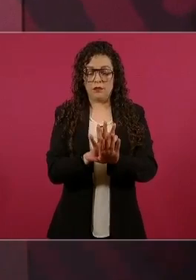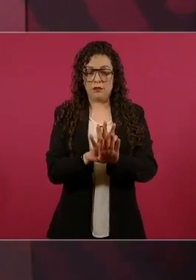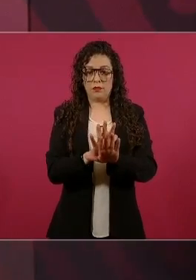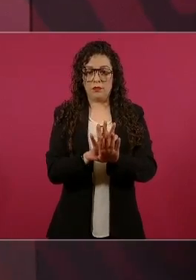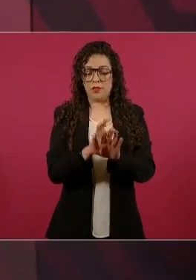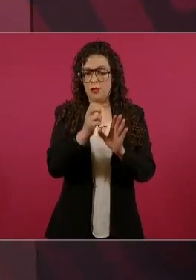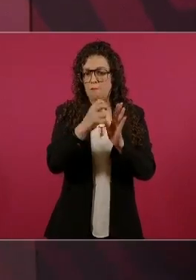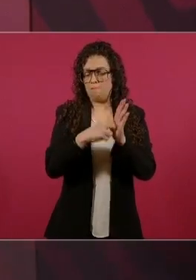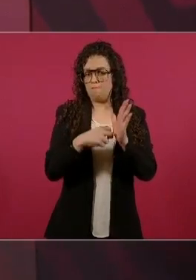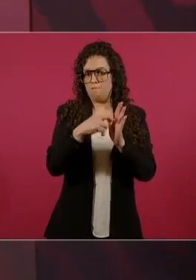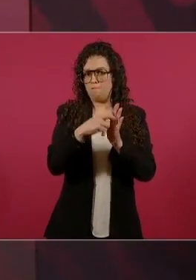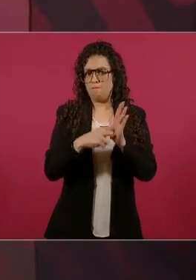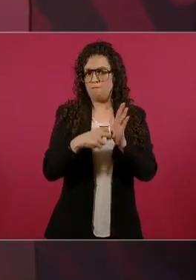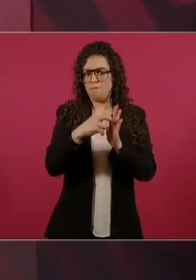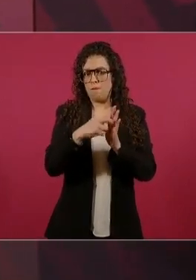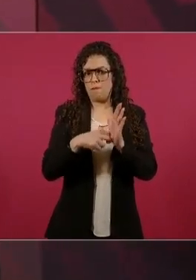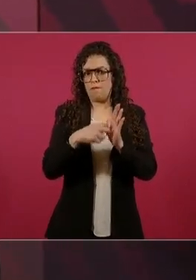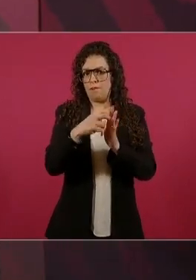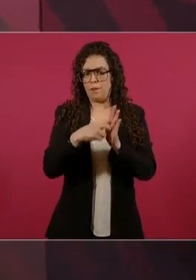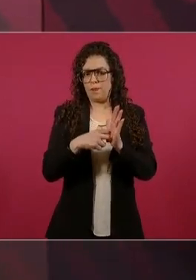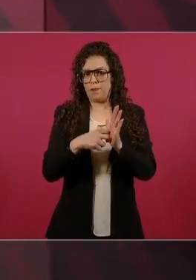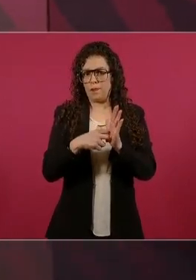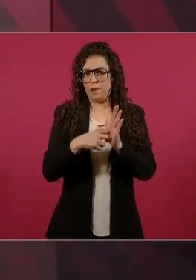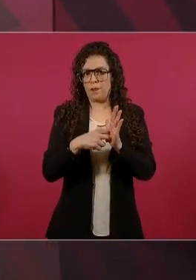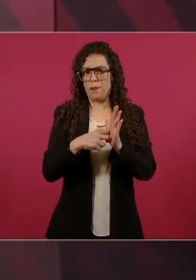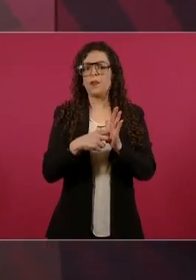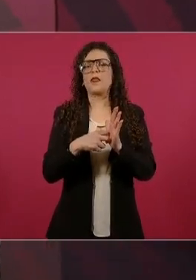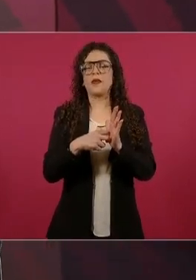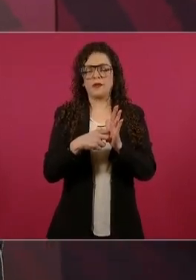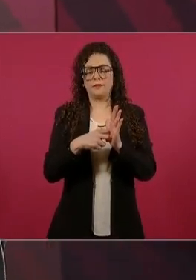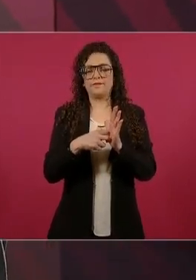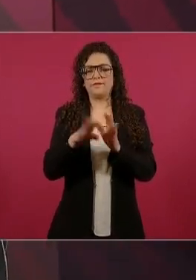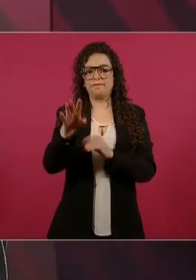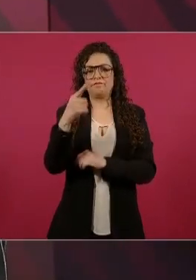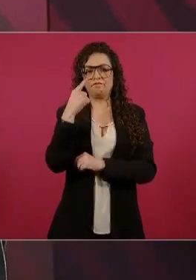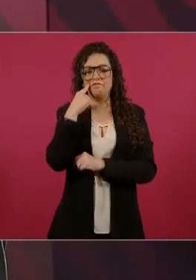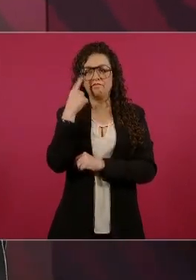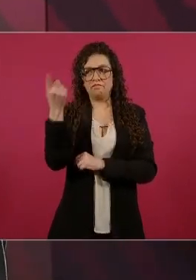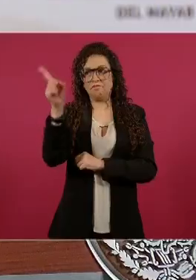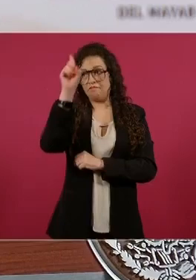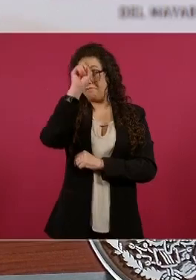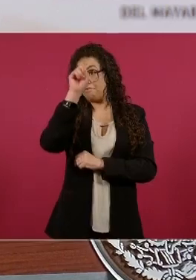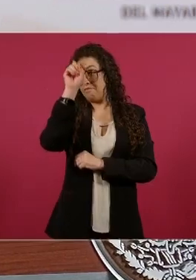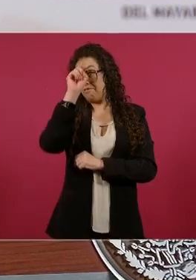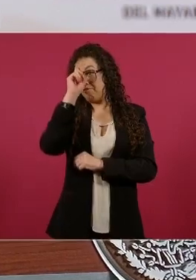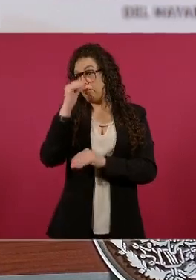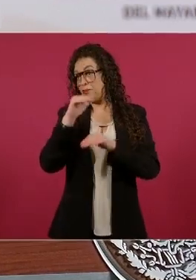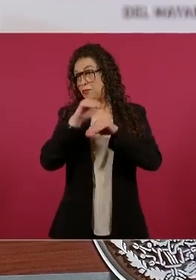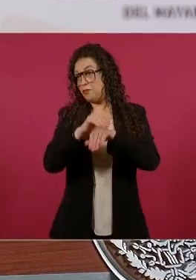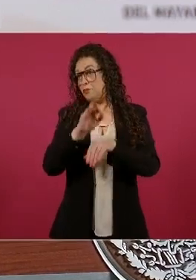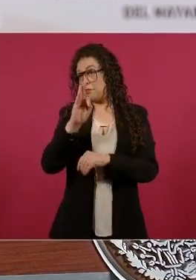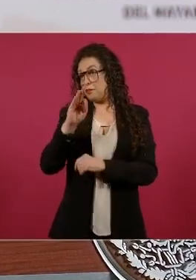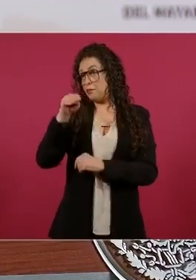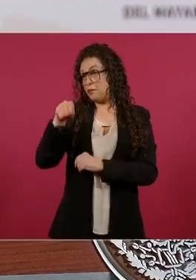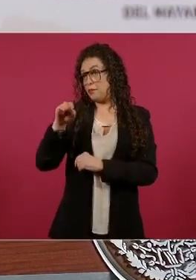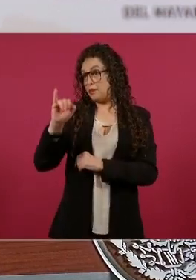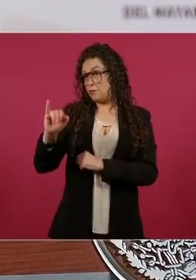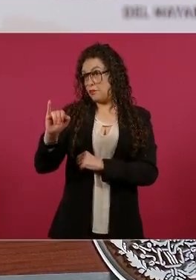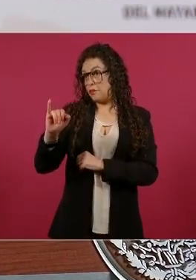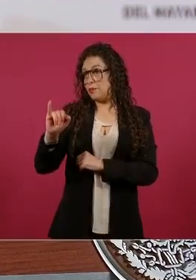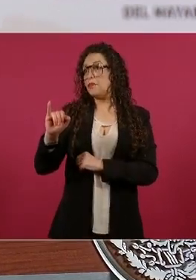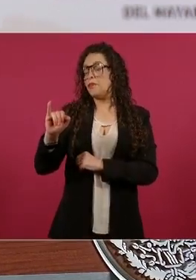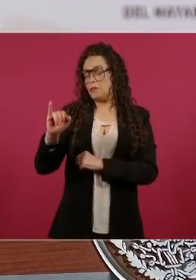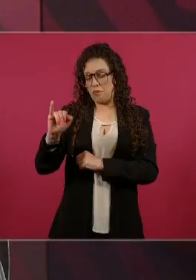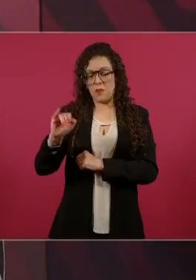Mandaban las recomendaciones, las recetas del Fondo Monetario Internacional para todos los